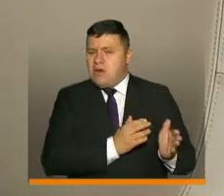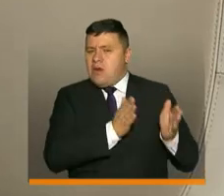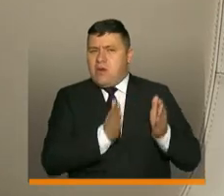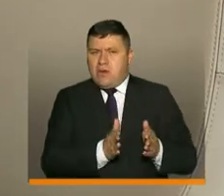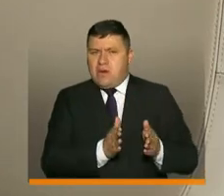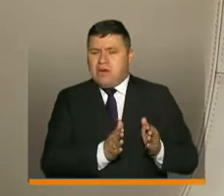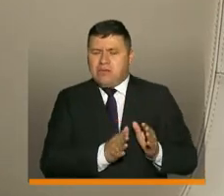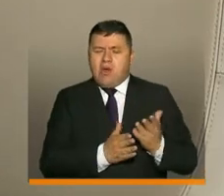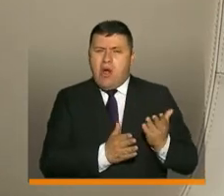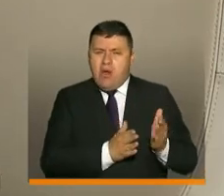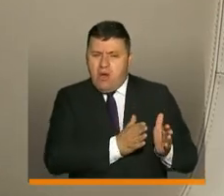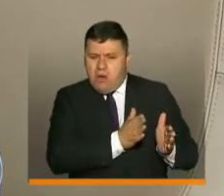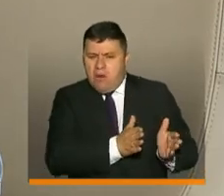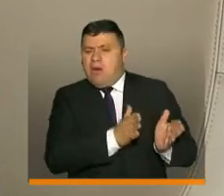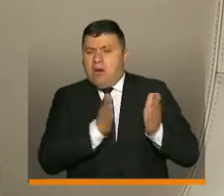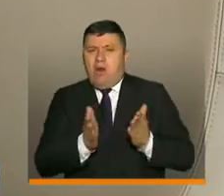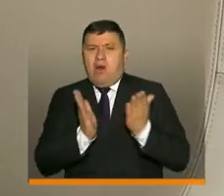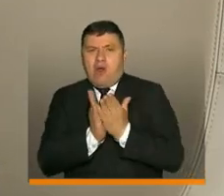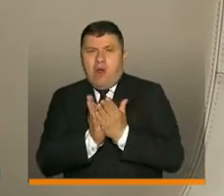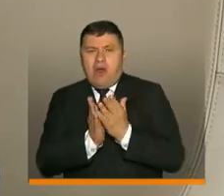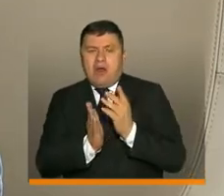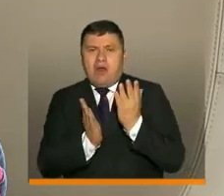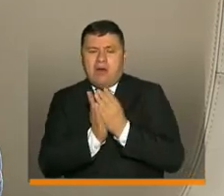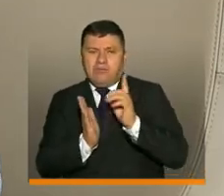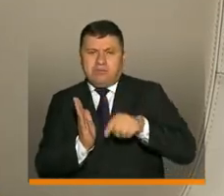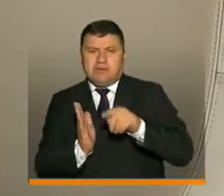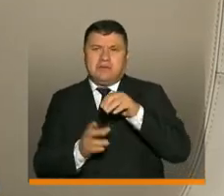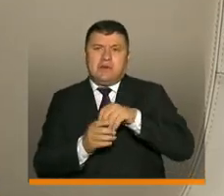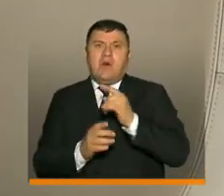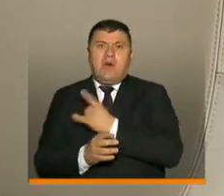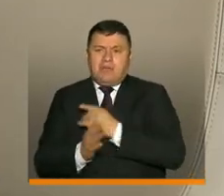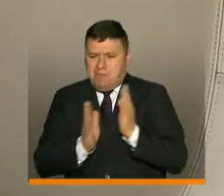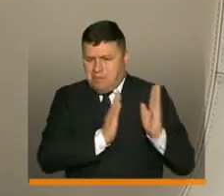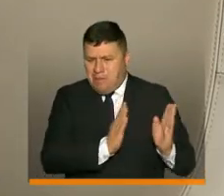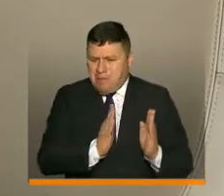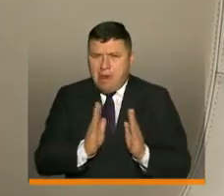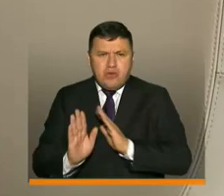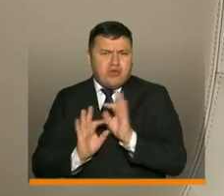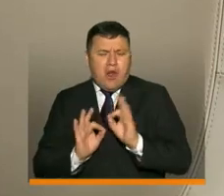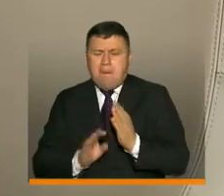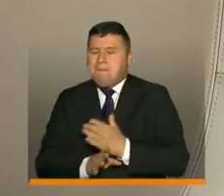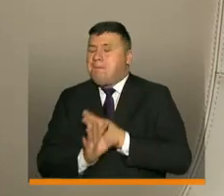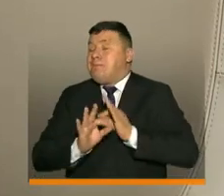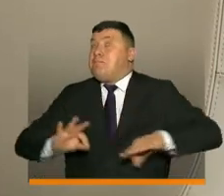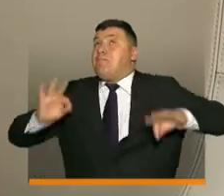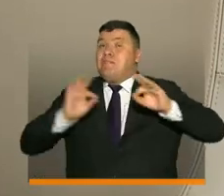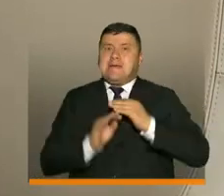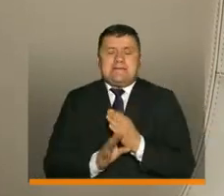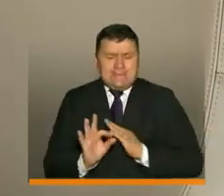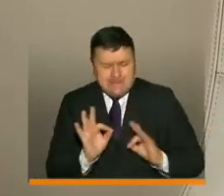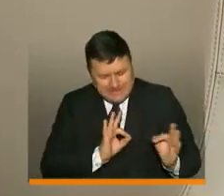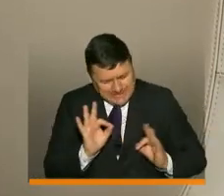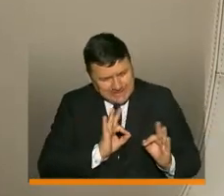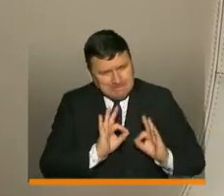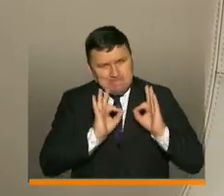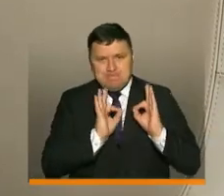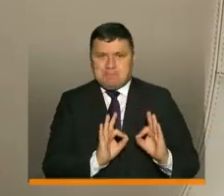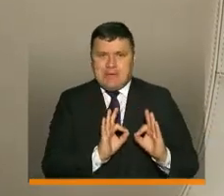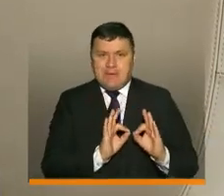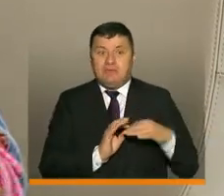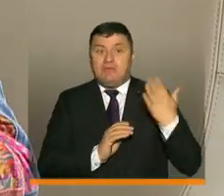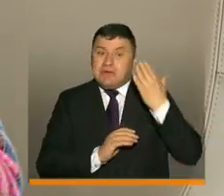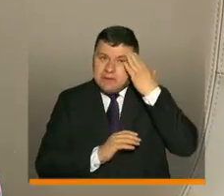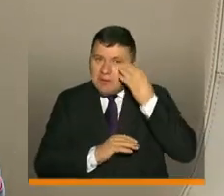y es hacer una lectura de cómo avanza la pandemia, pero de irse preparando, porque sabemos lo importante, presidente, que son esos momentos de